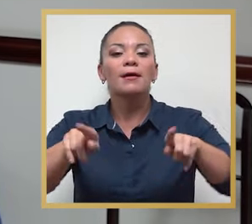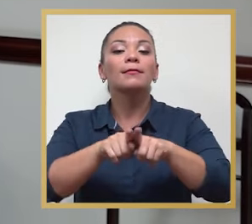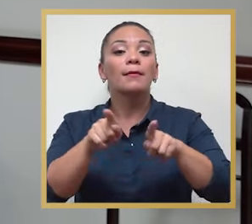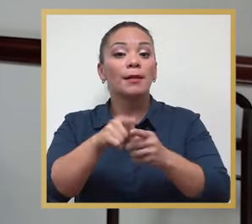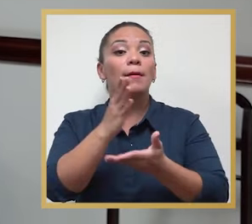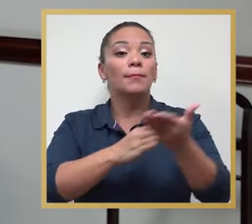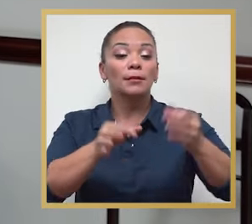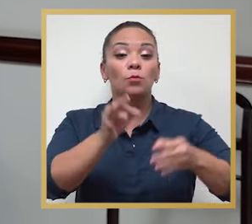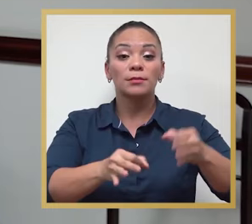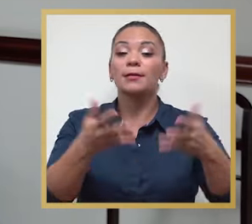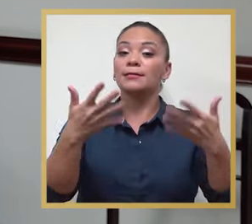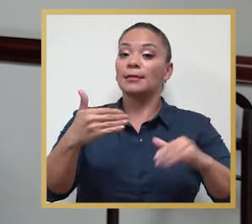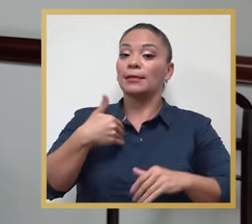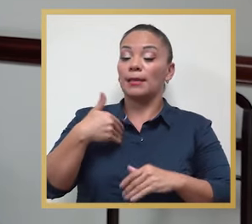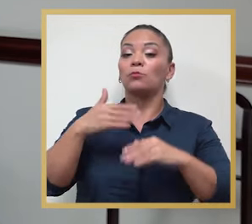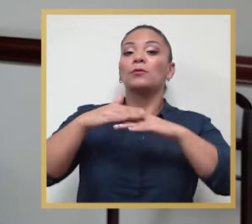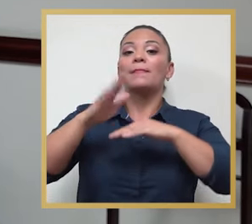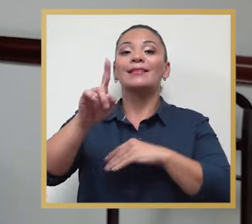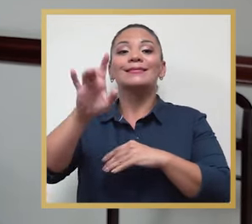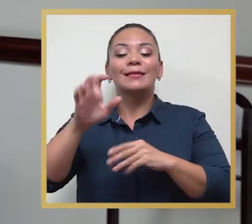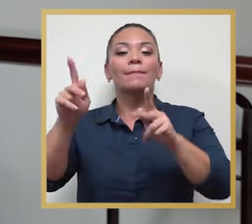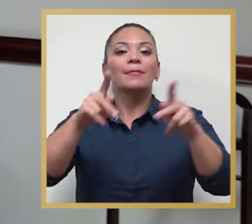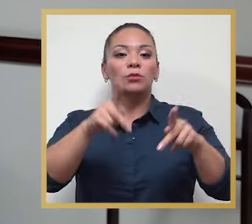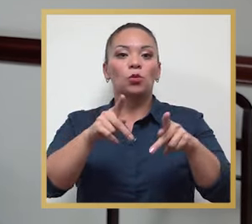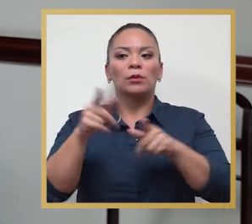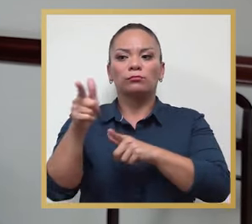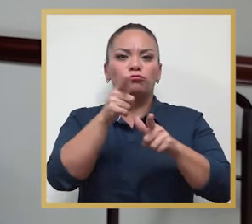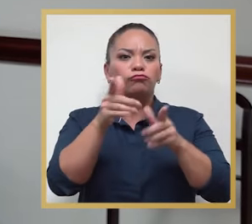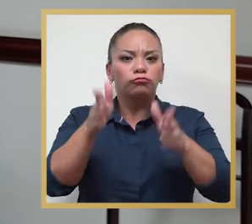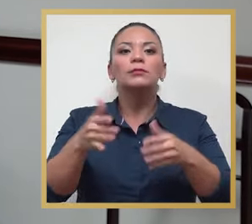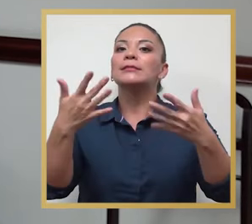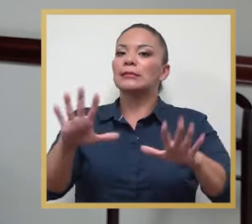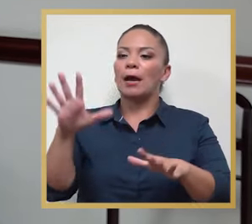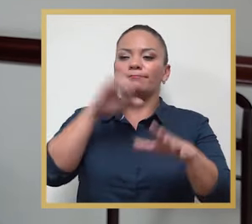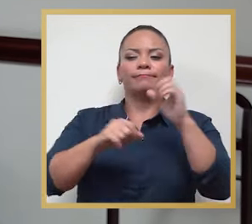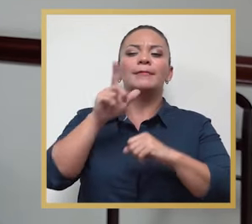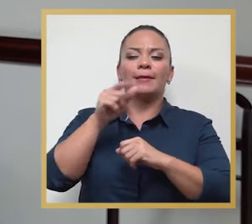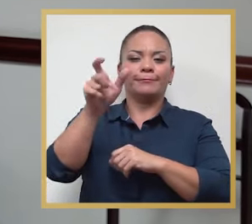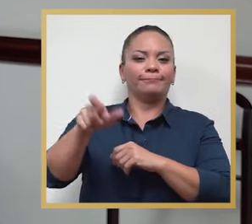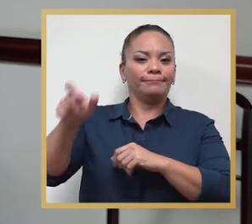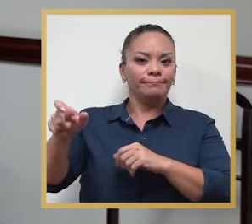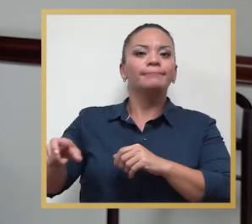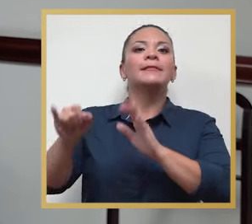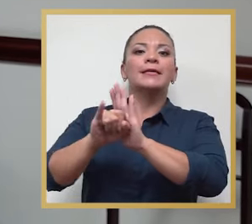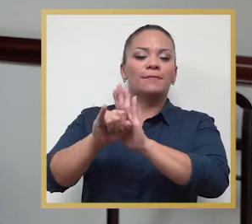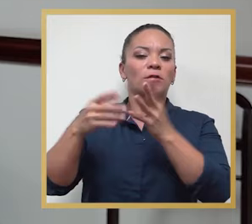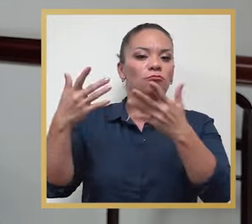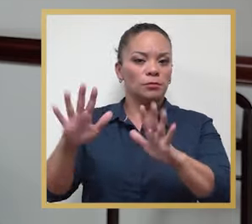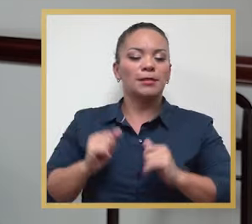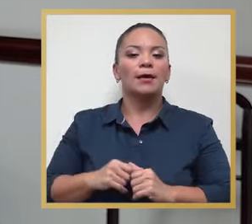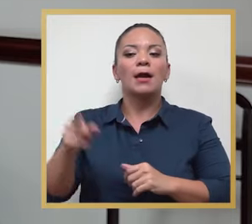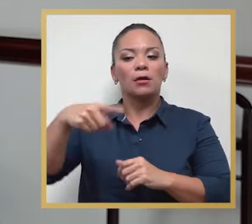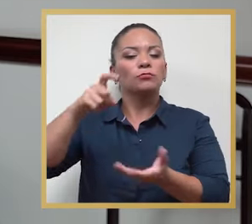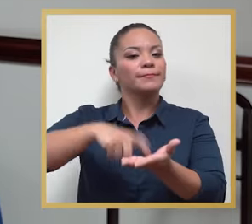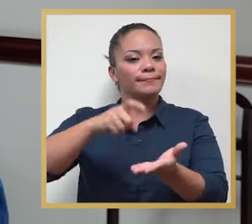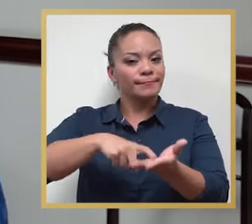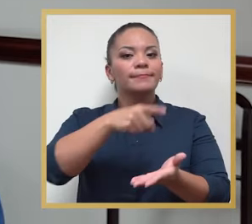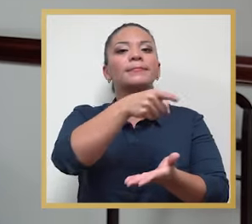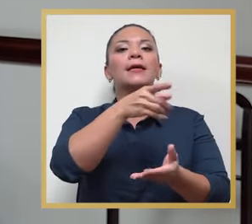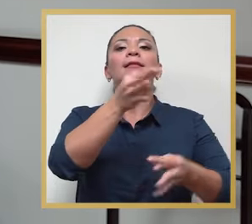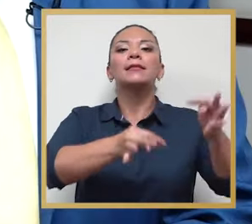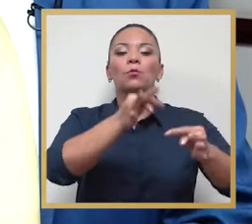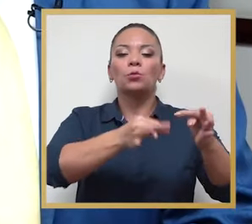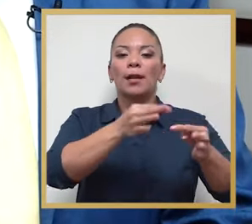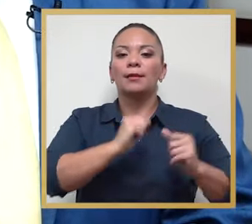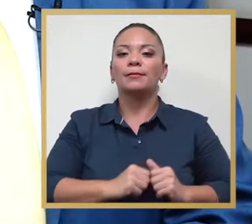porque ya tenemos a más de 100 sicarios identificados con causas pendientes ante nuestros tribunales de justicia y